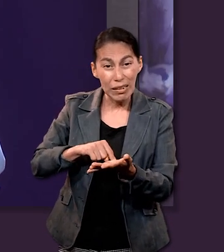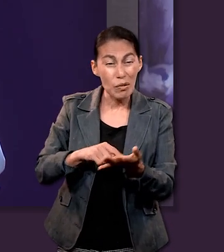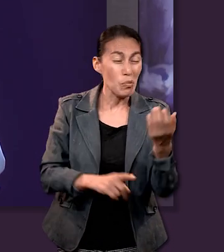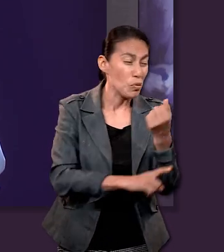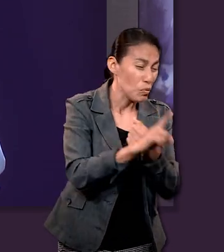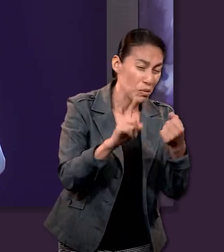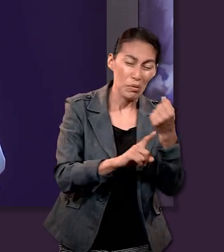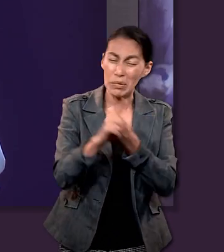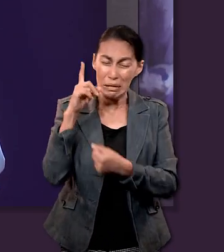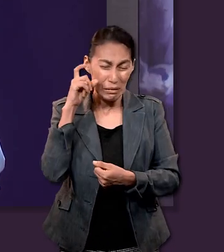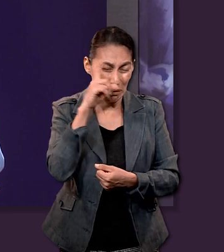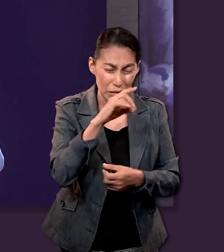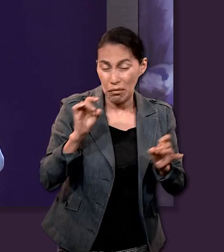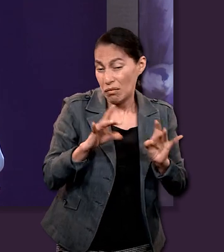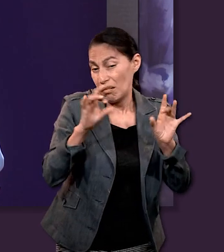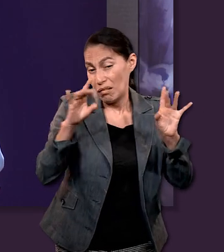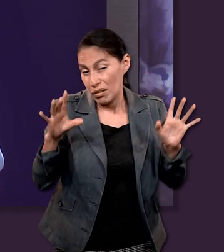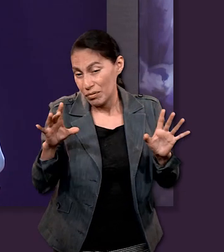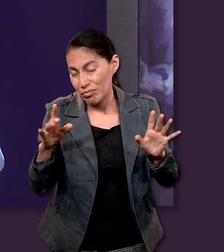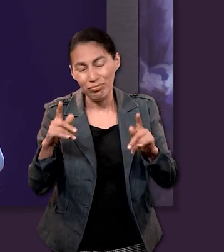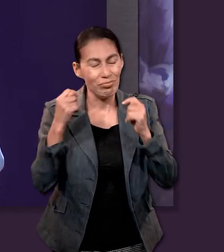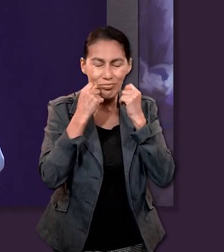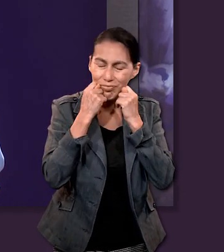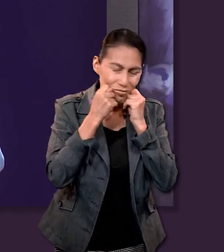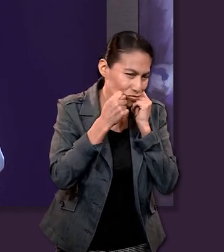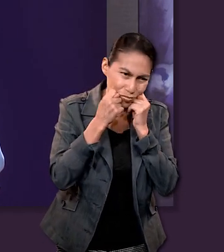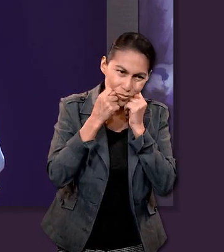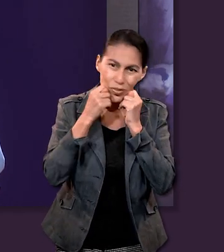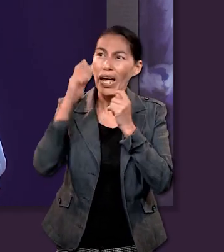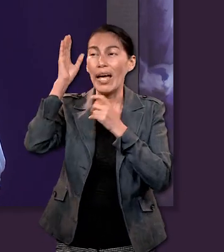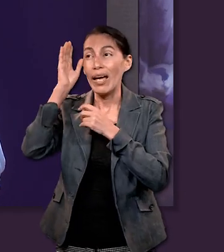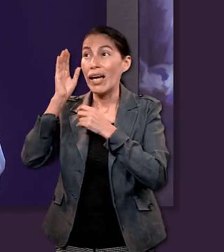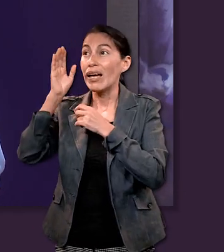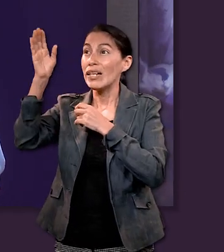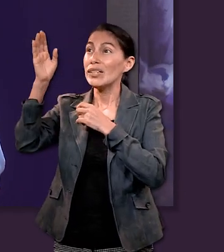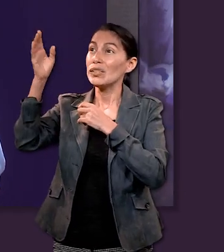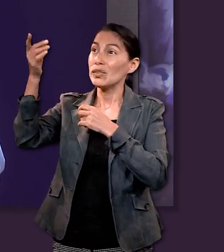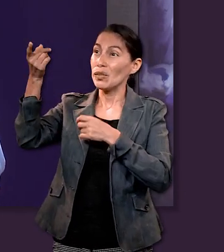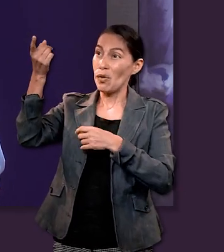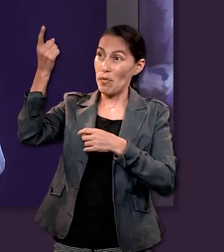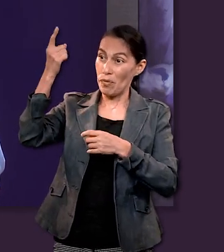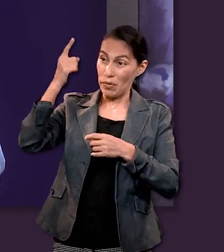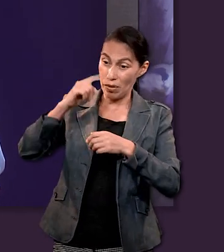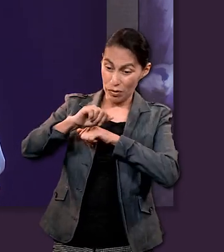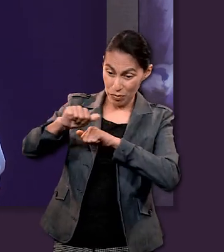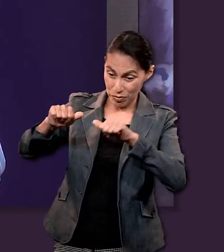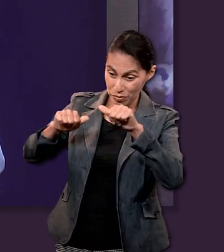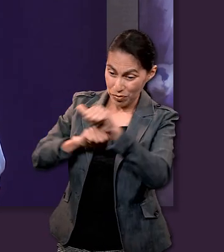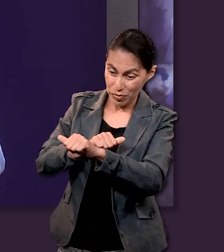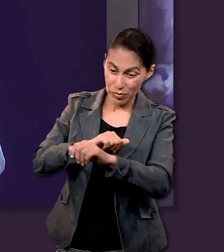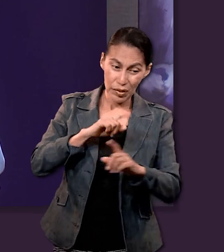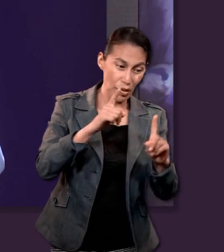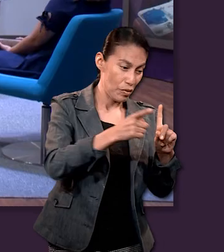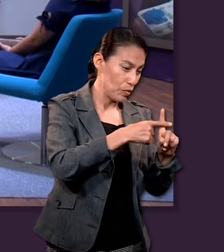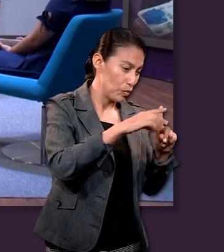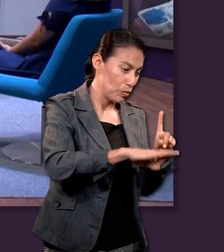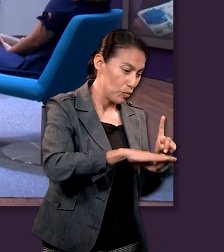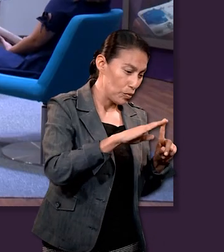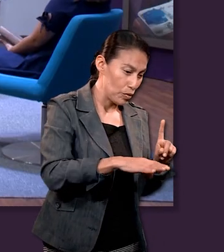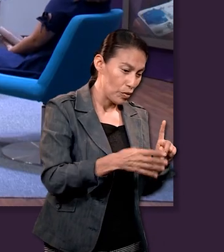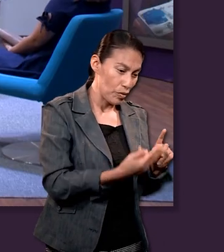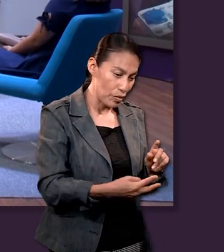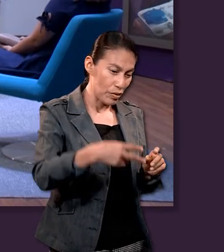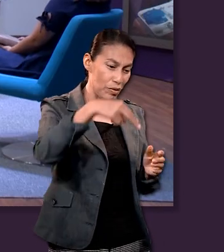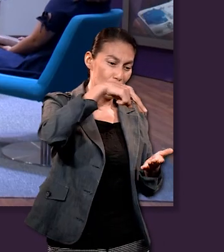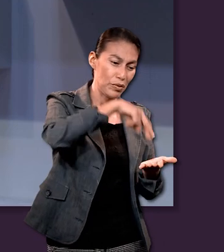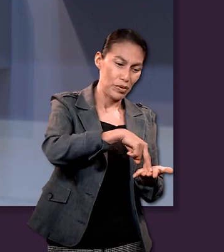creer que pase lo que pase va a ser azul es decir que Cristo murió por mí y me salvó y pase lo que